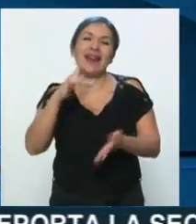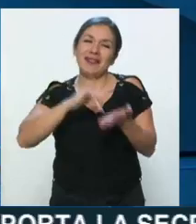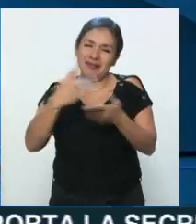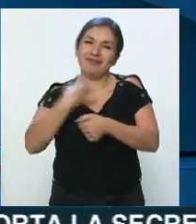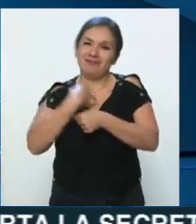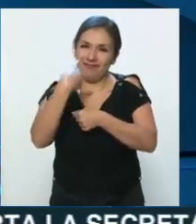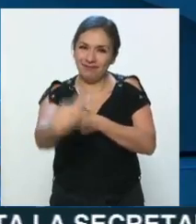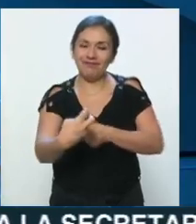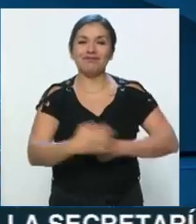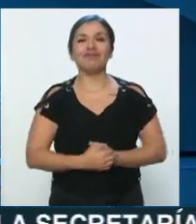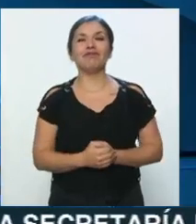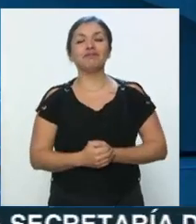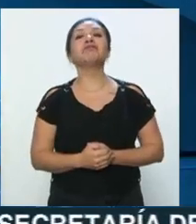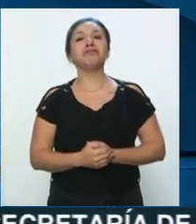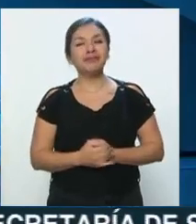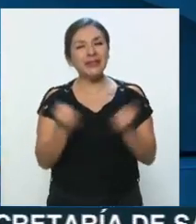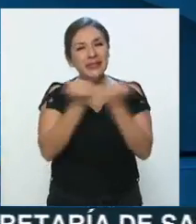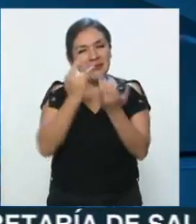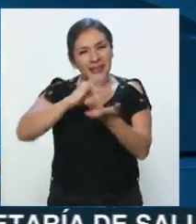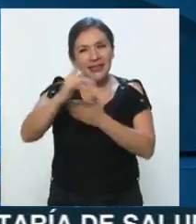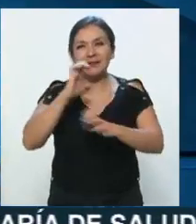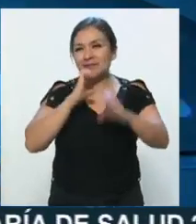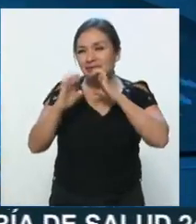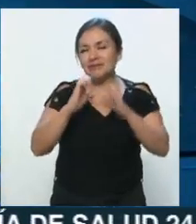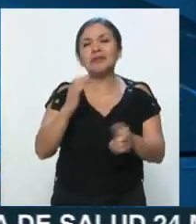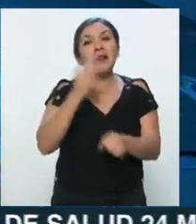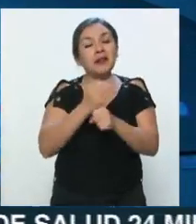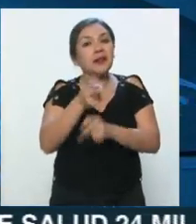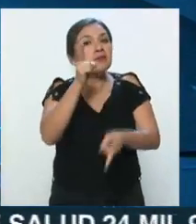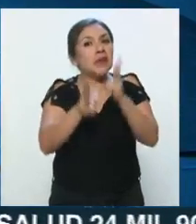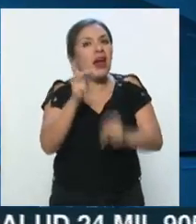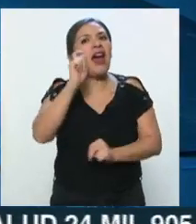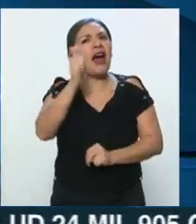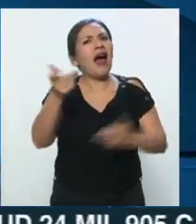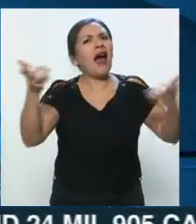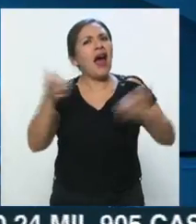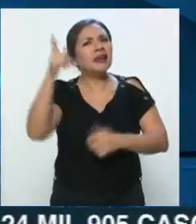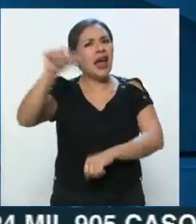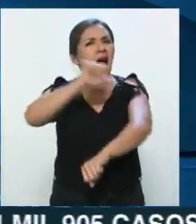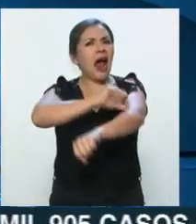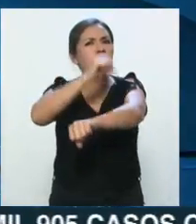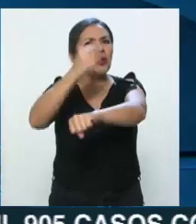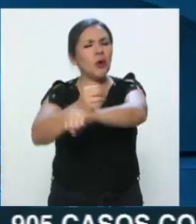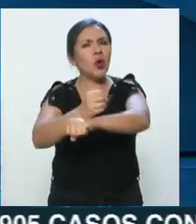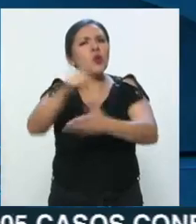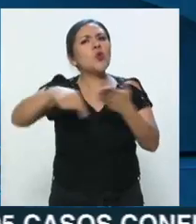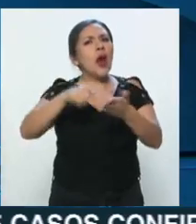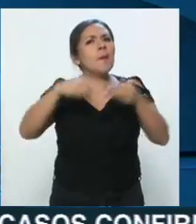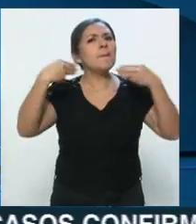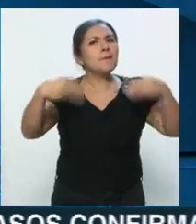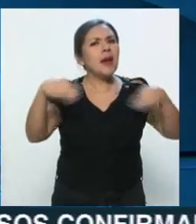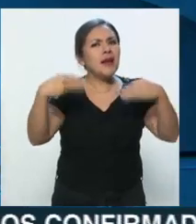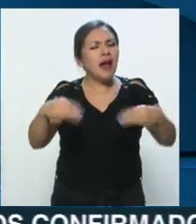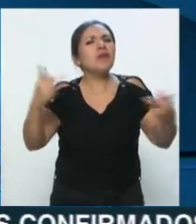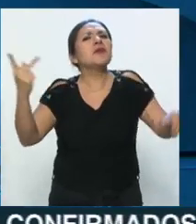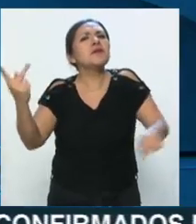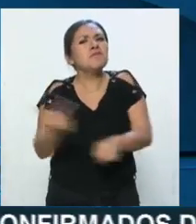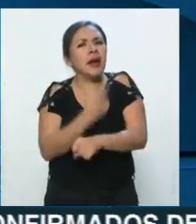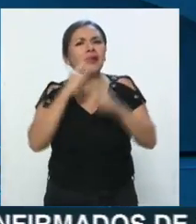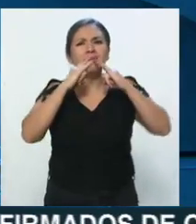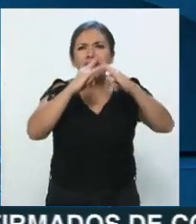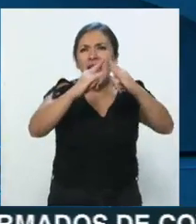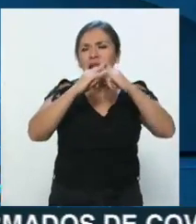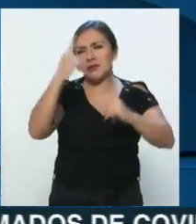invitación. Gracias a usted por atendernos y platicar también de lo que se hace en Álvaro Obregón, en los mercados y en los tianguis para